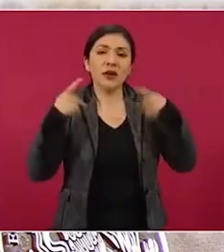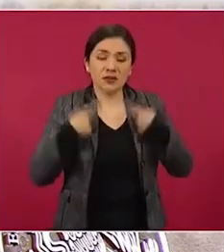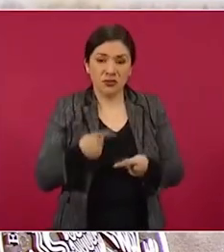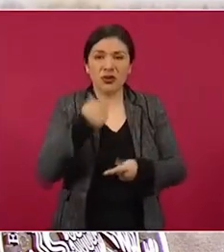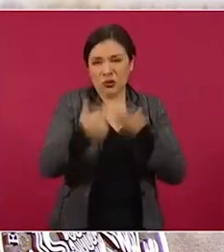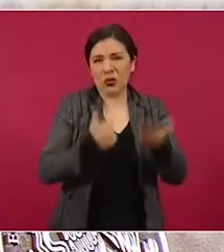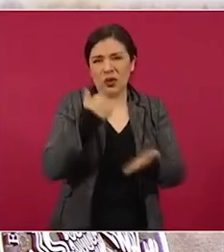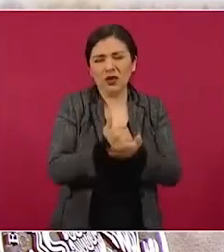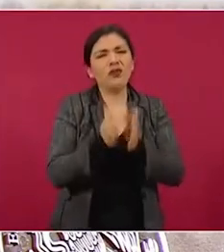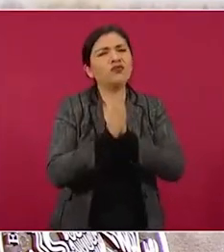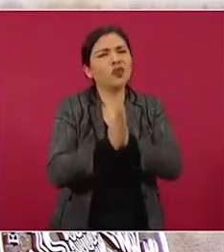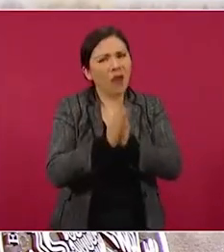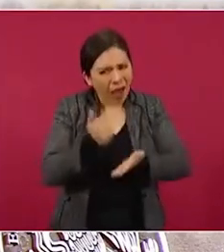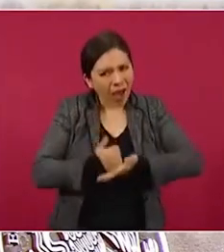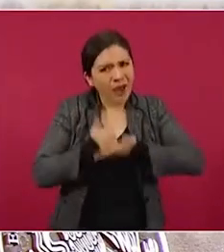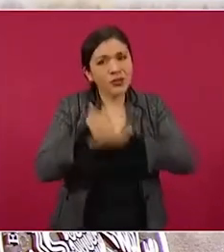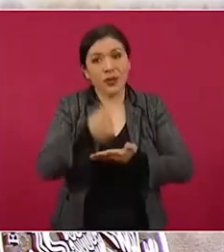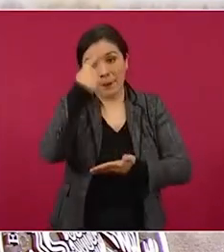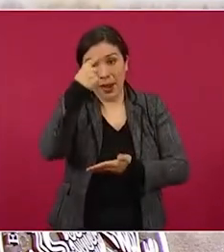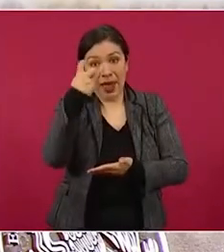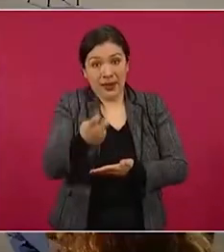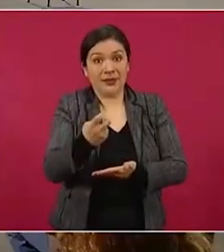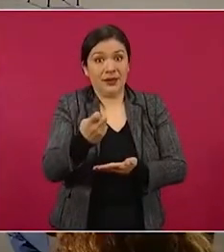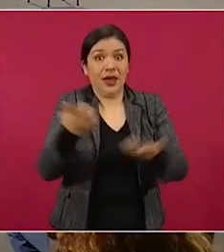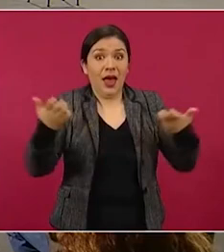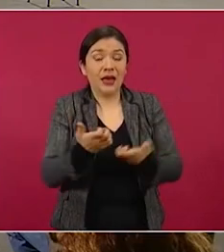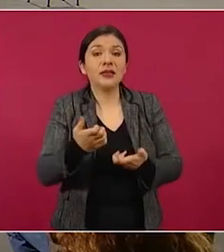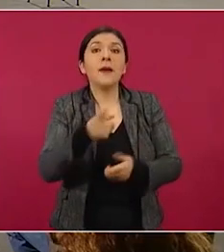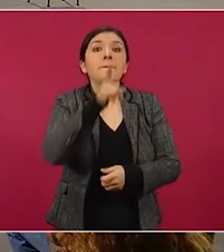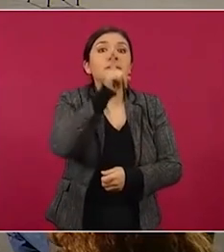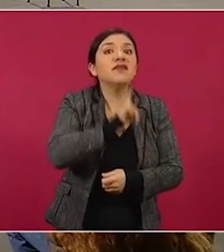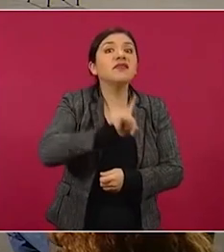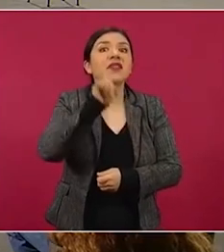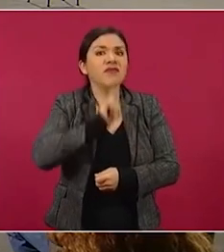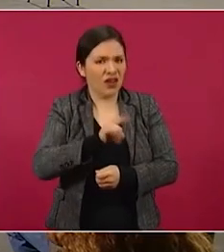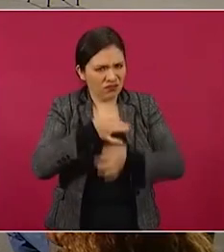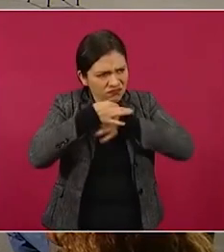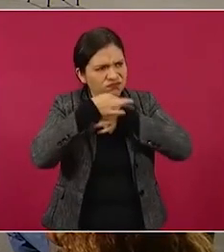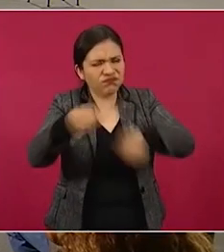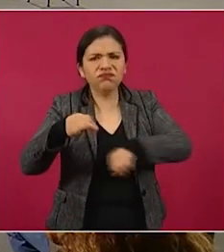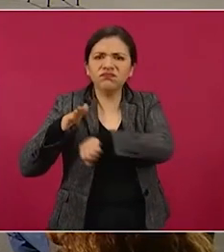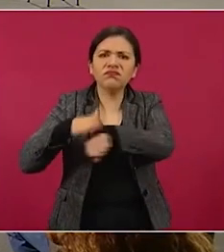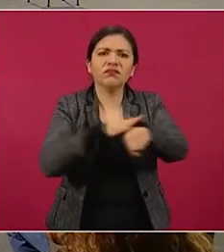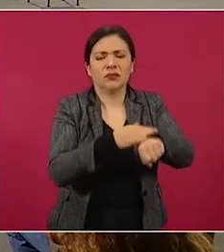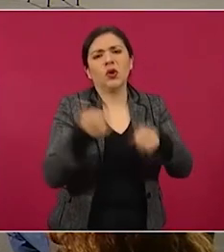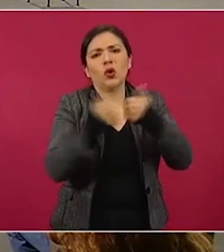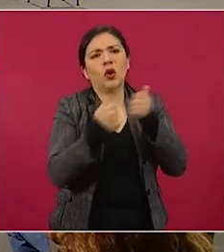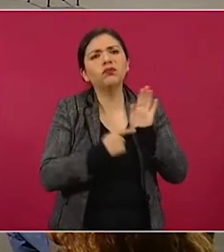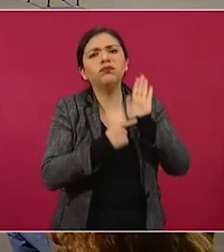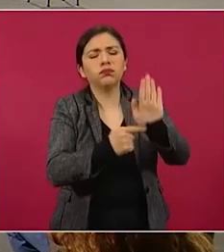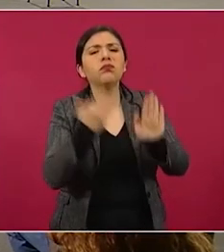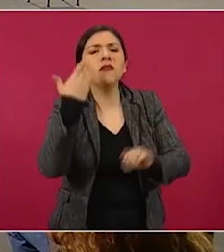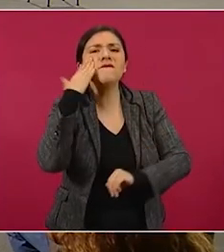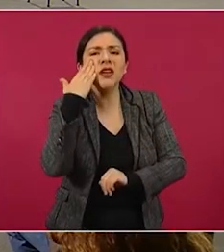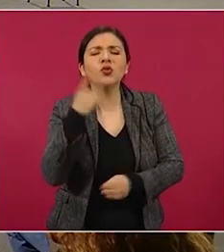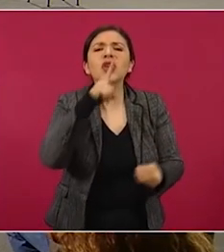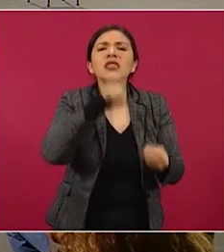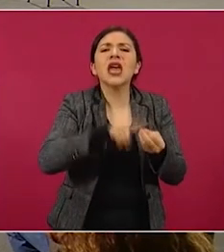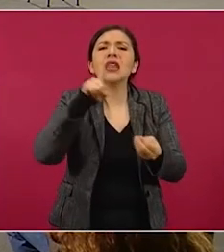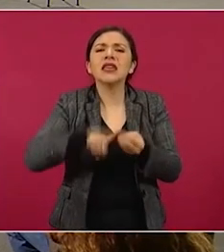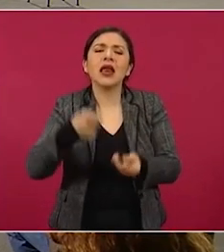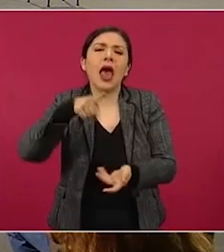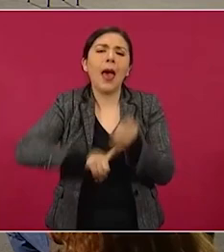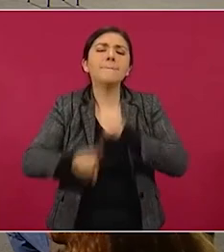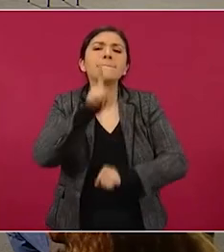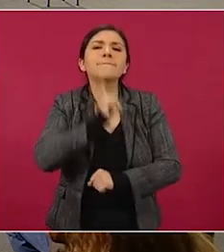ciudadanos a colaborar en esta sección denunciando notas falsas a través del Facebook Quién es quién en las